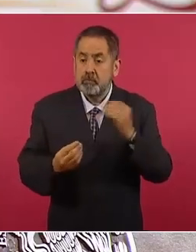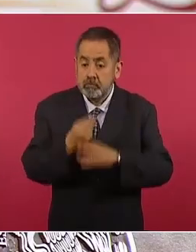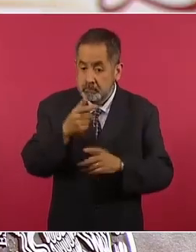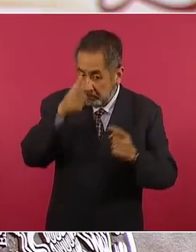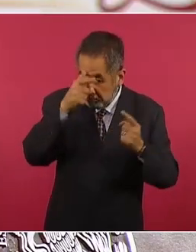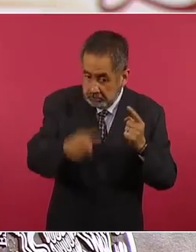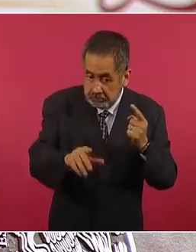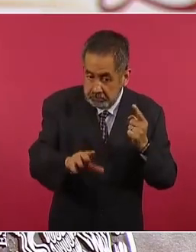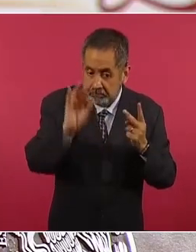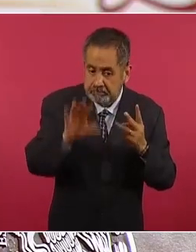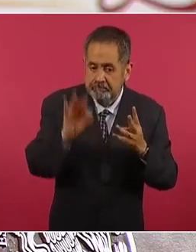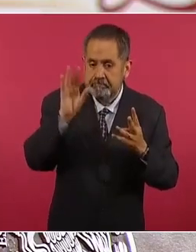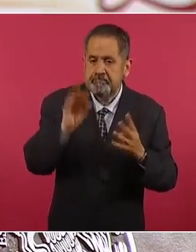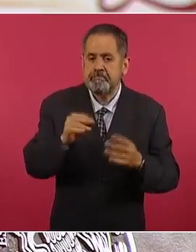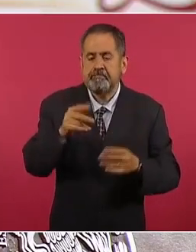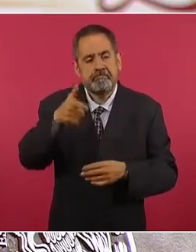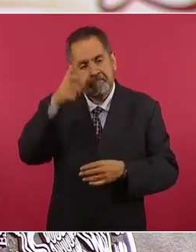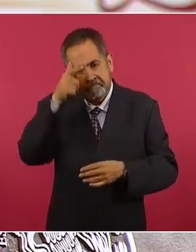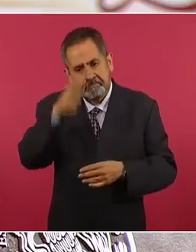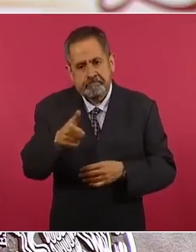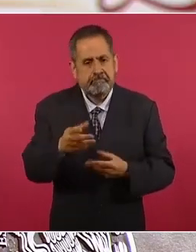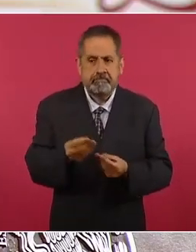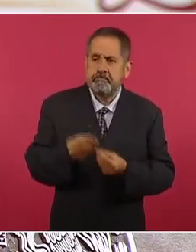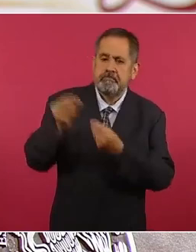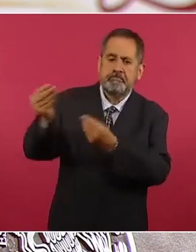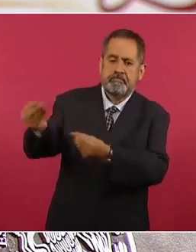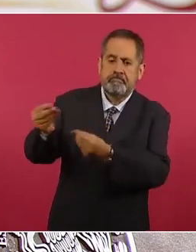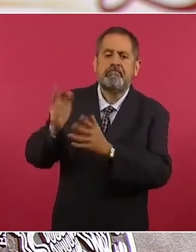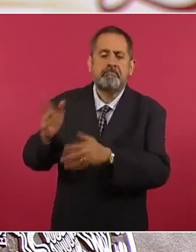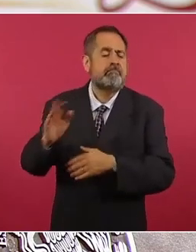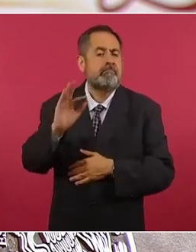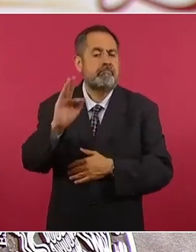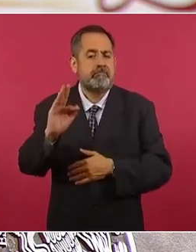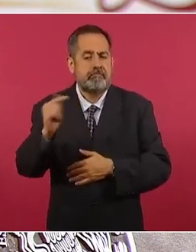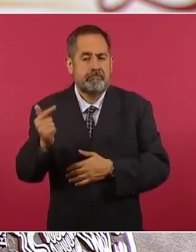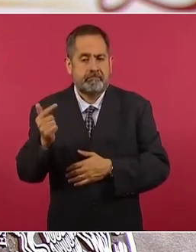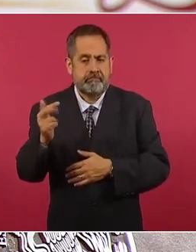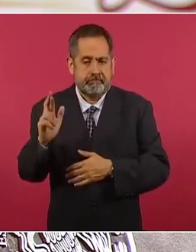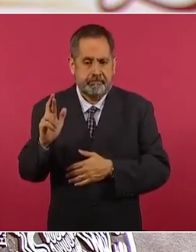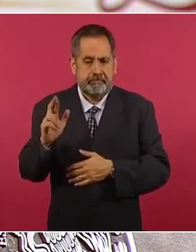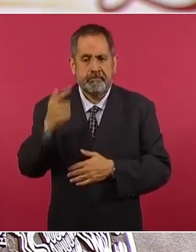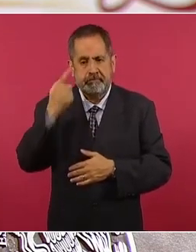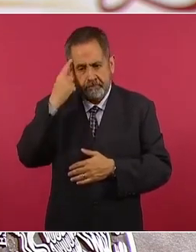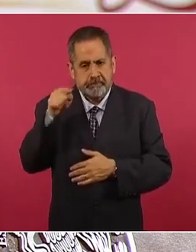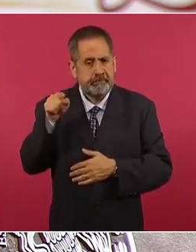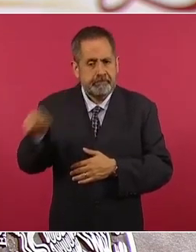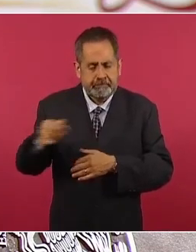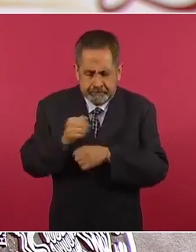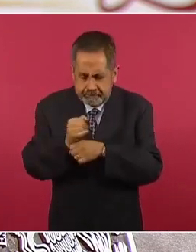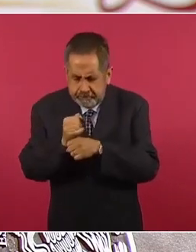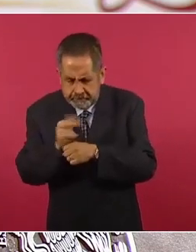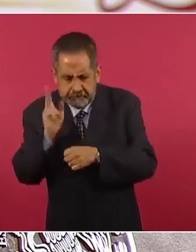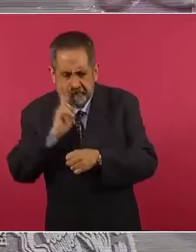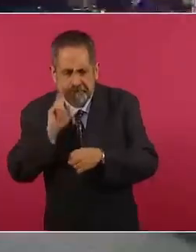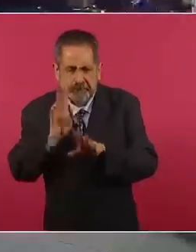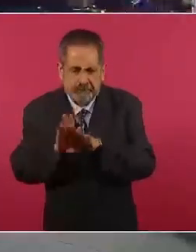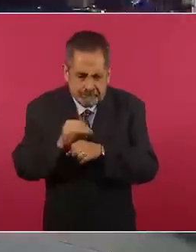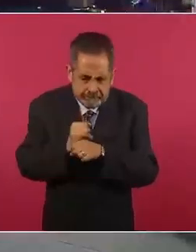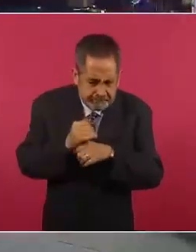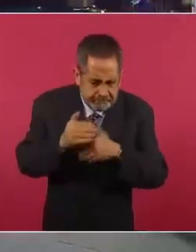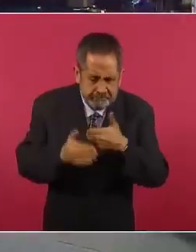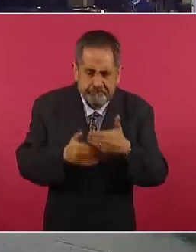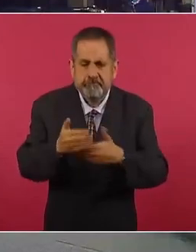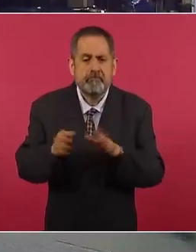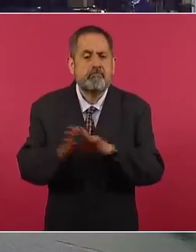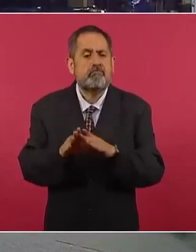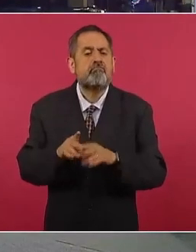y hemos dado cuenta de estos a la Fiscalía General de la República, a quien corresponde analizar los indicios aquí presentados